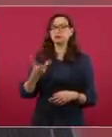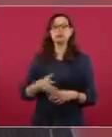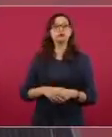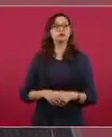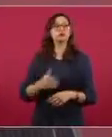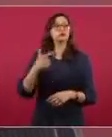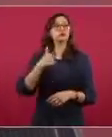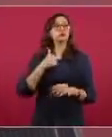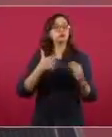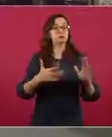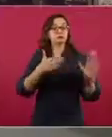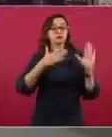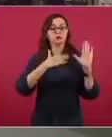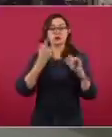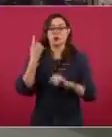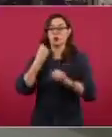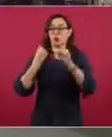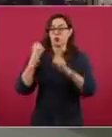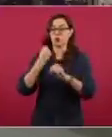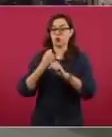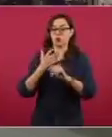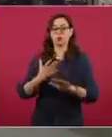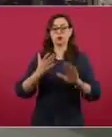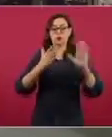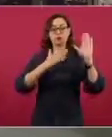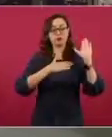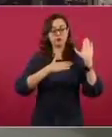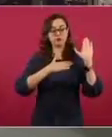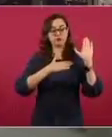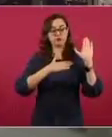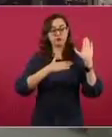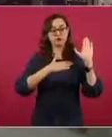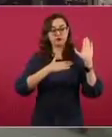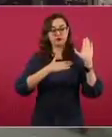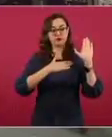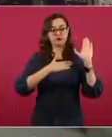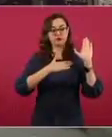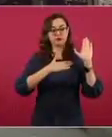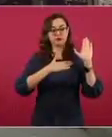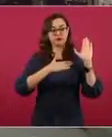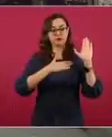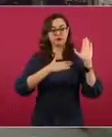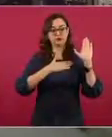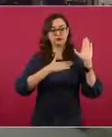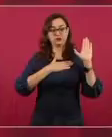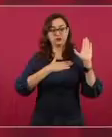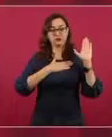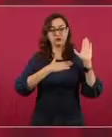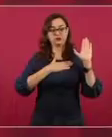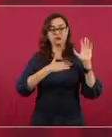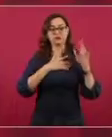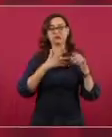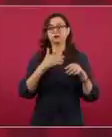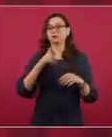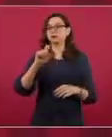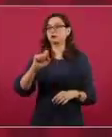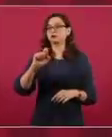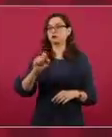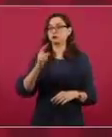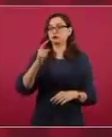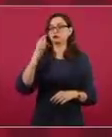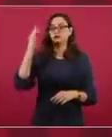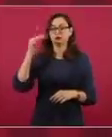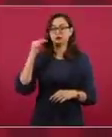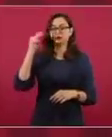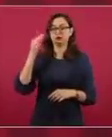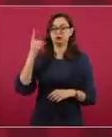poco más de un año, engelatado, el día 21 de marzo